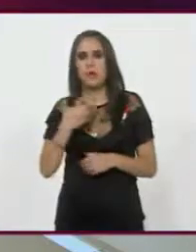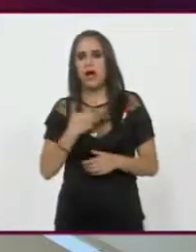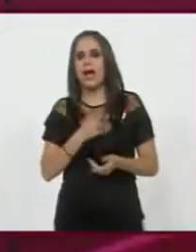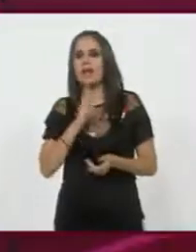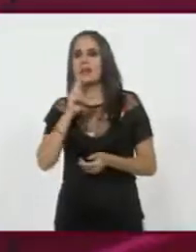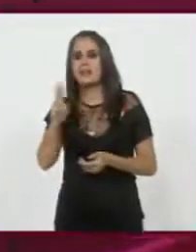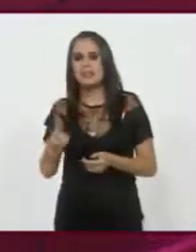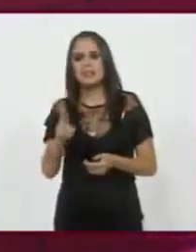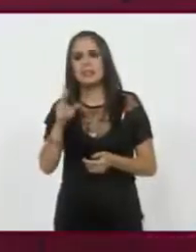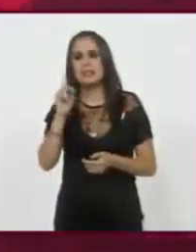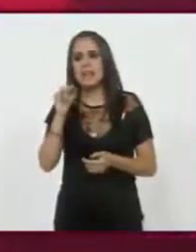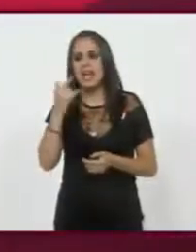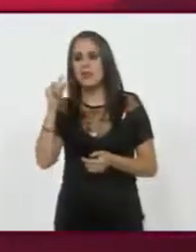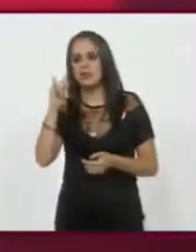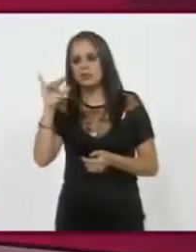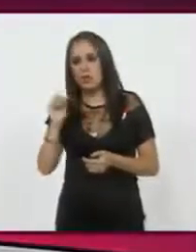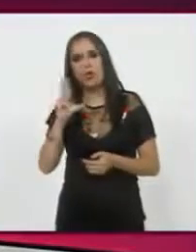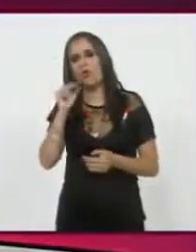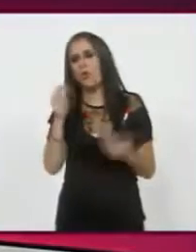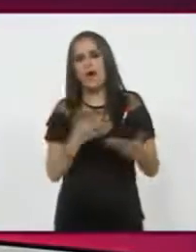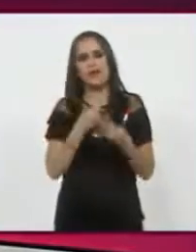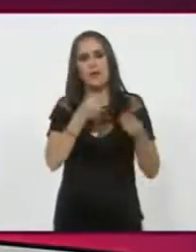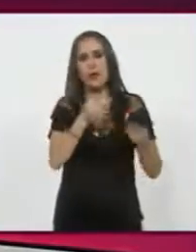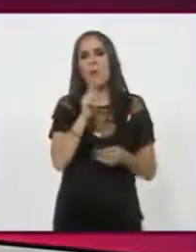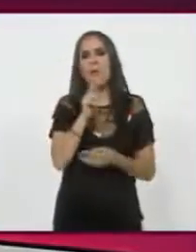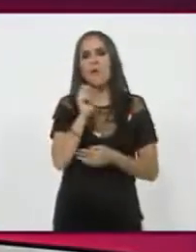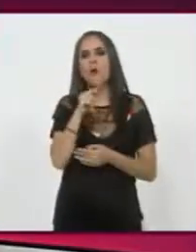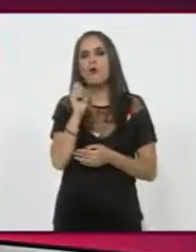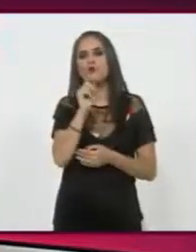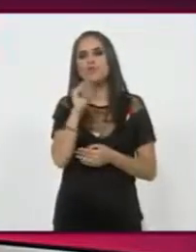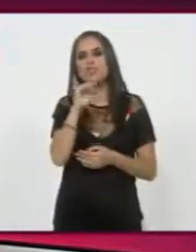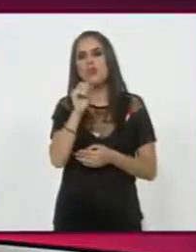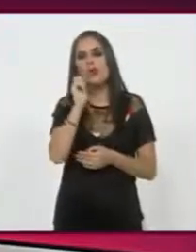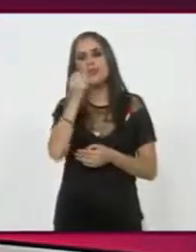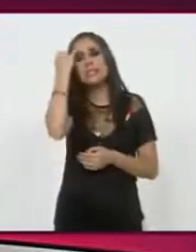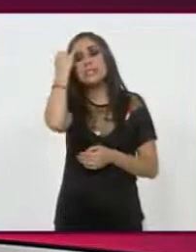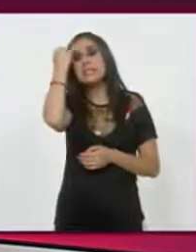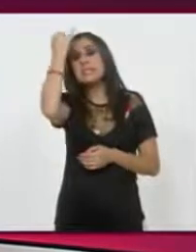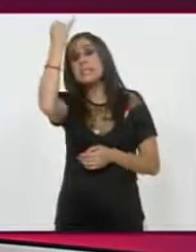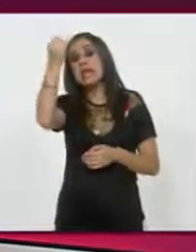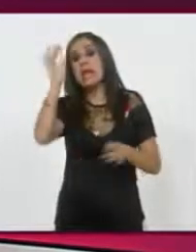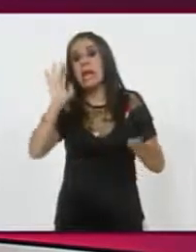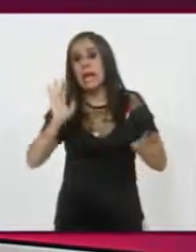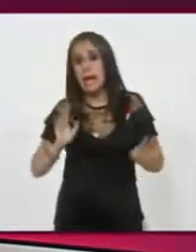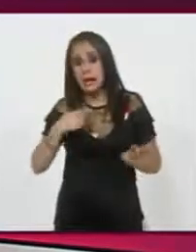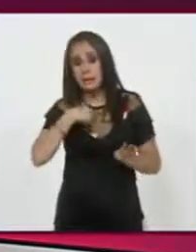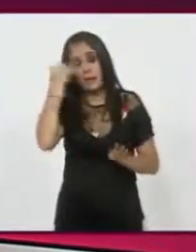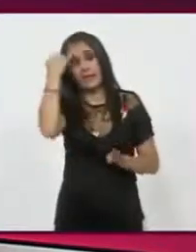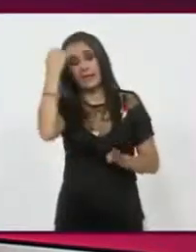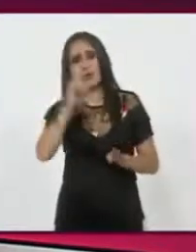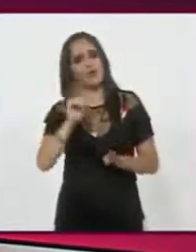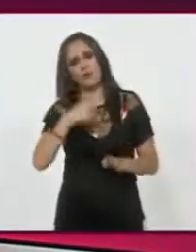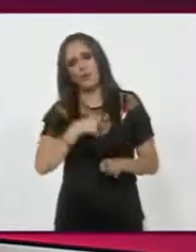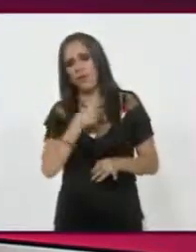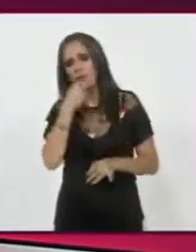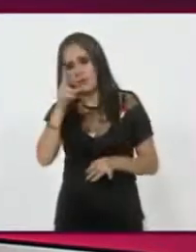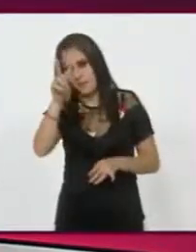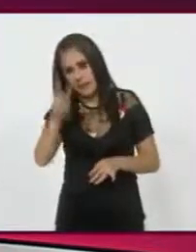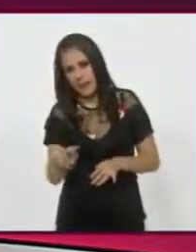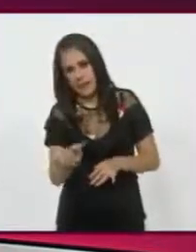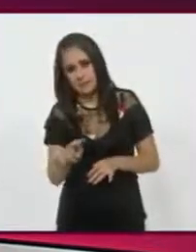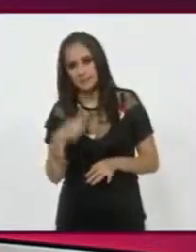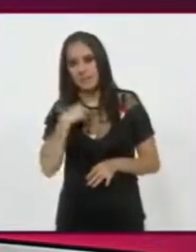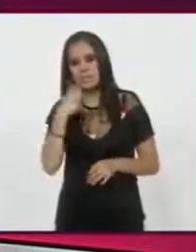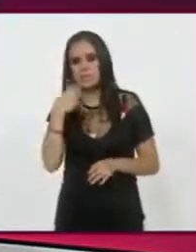contra pronósticos. Exactamente. No, no, si quieres doy una conferencia por ti, Puedo dar una conferencia por ti, ¿ya? Y algunos de nuestros